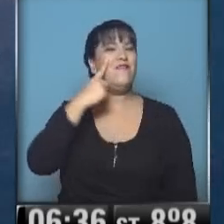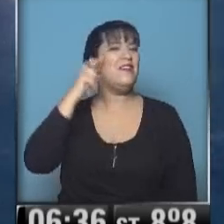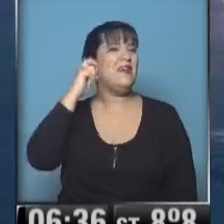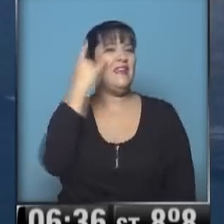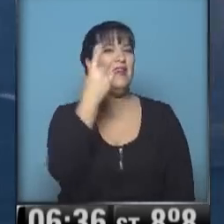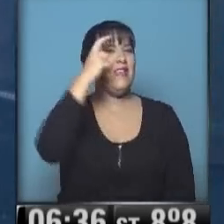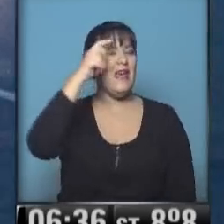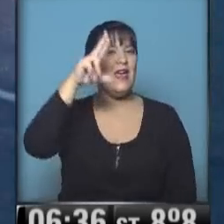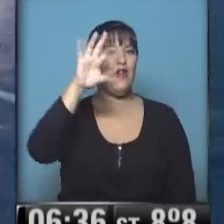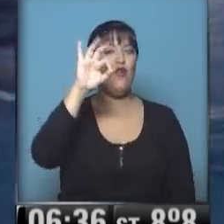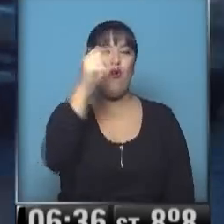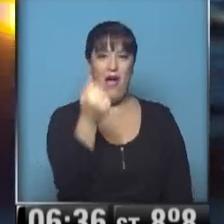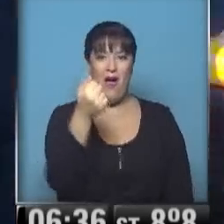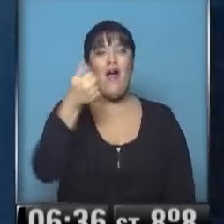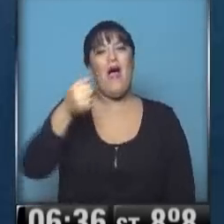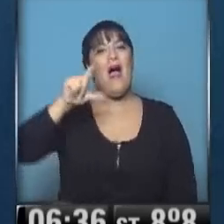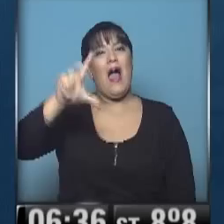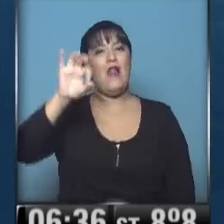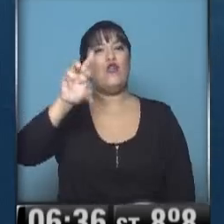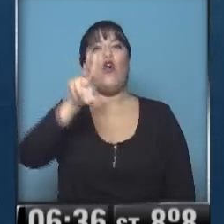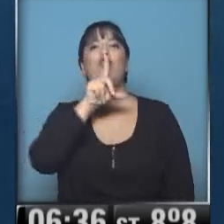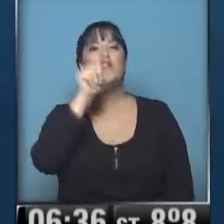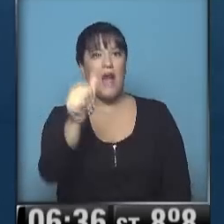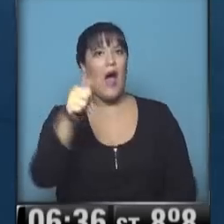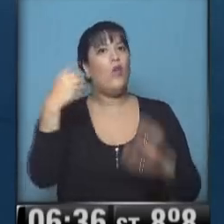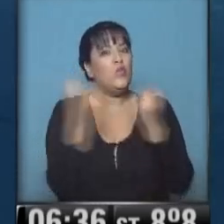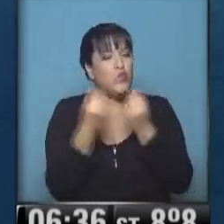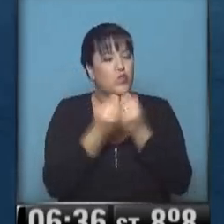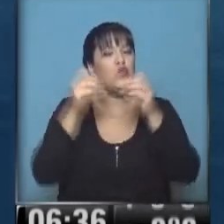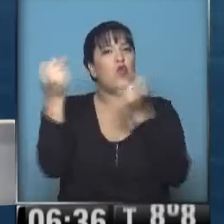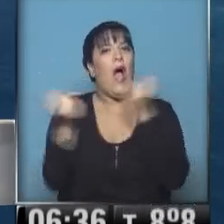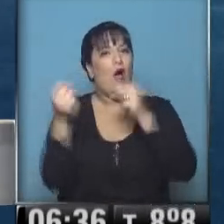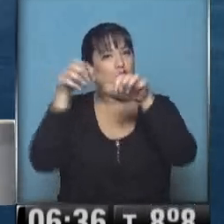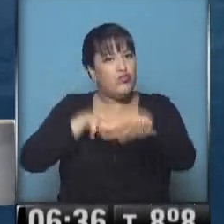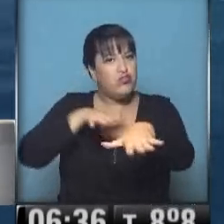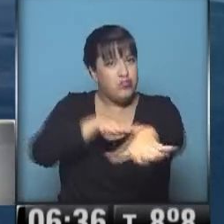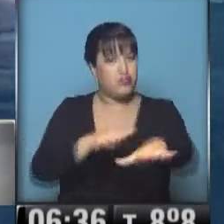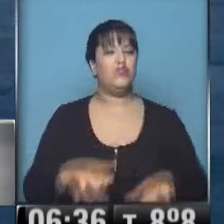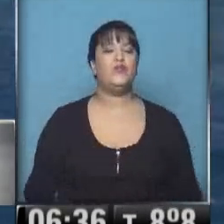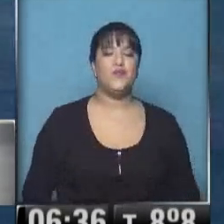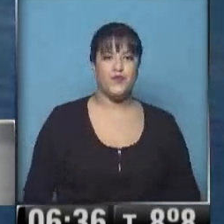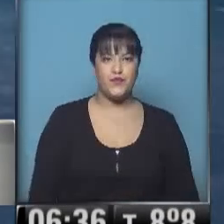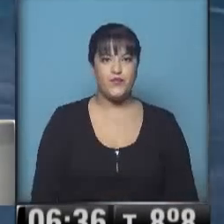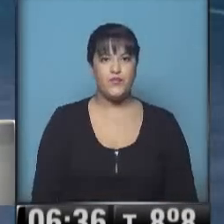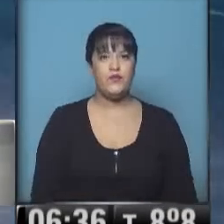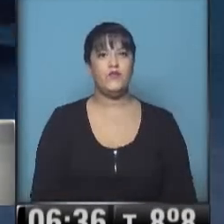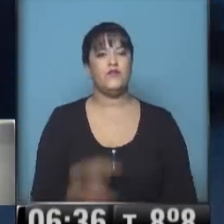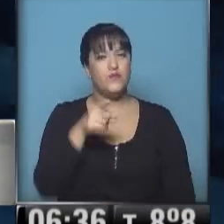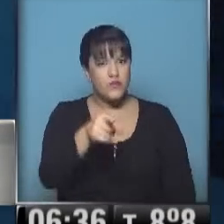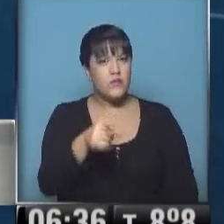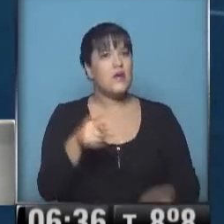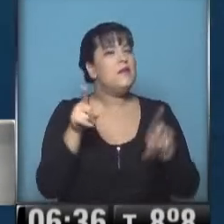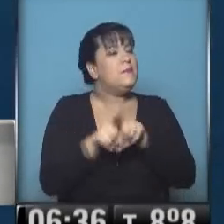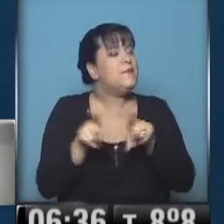Figueroa Alcorta nos permite determinar que ya está cargada esta avenida hacia el norte de la ciudad y el norte del conurbano. Y esta situación se está